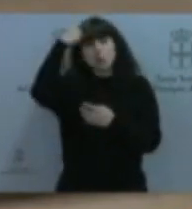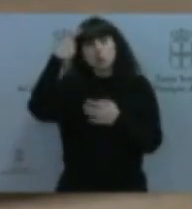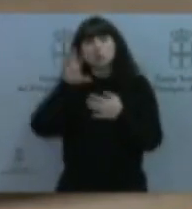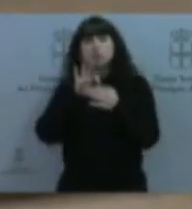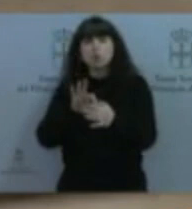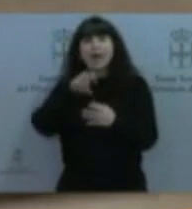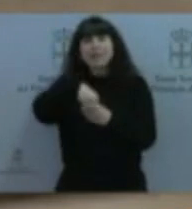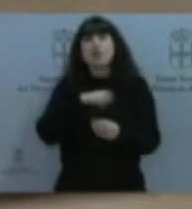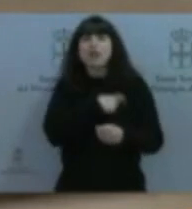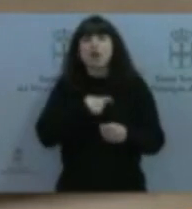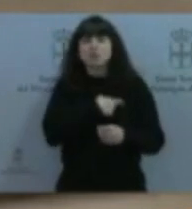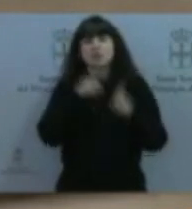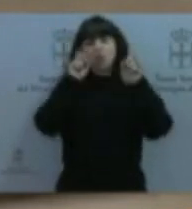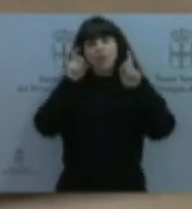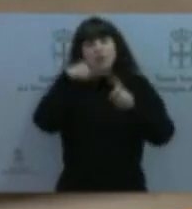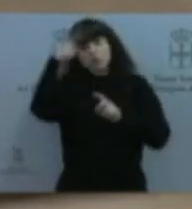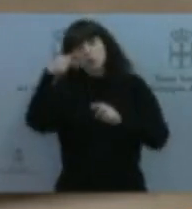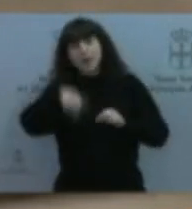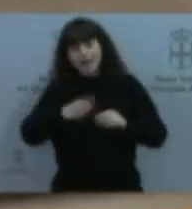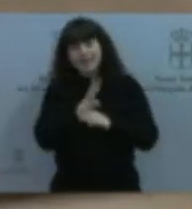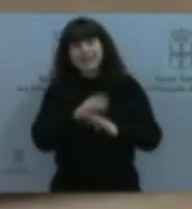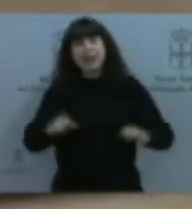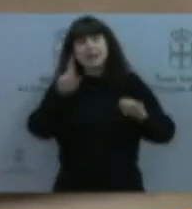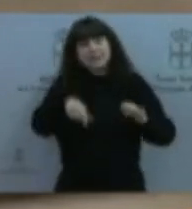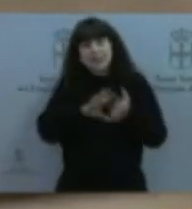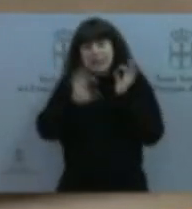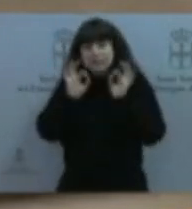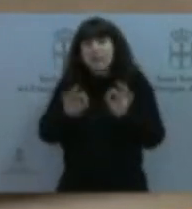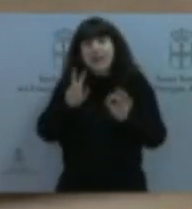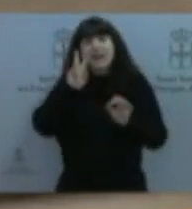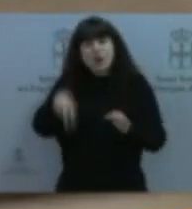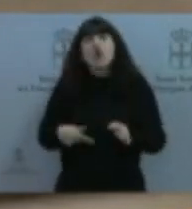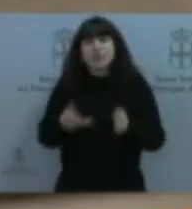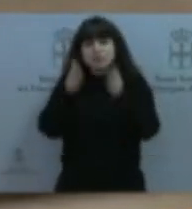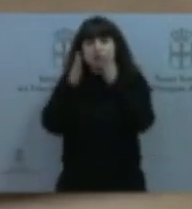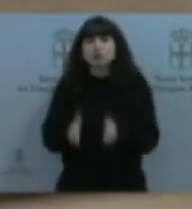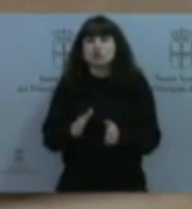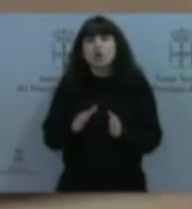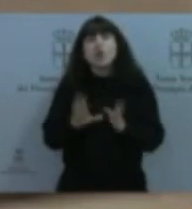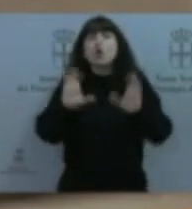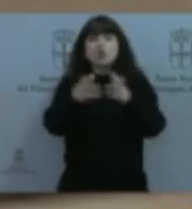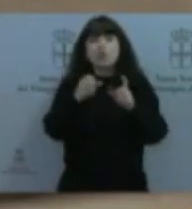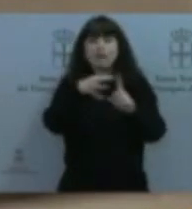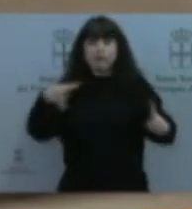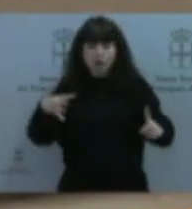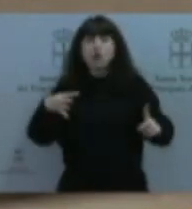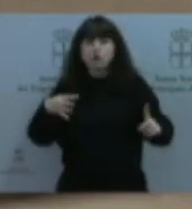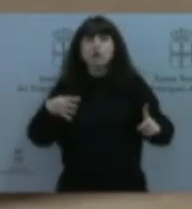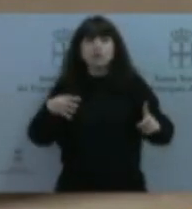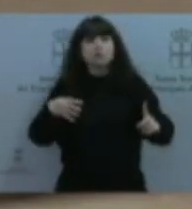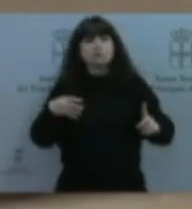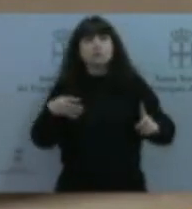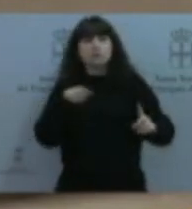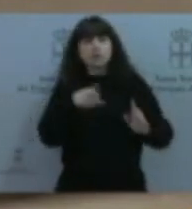pero en particular también reconocemos la labor de Foro Asturias en este aspecto, que ha sido uno de los grupos parlamentarios, yo creo,